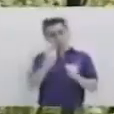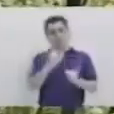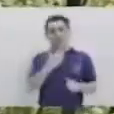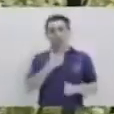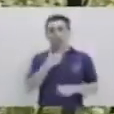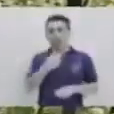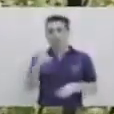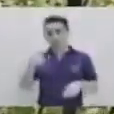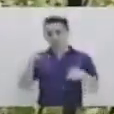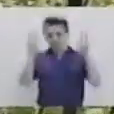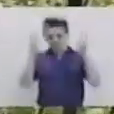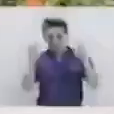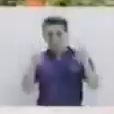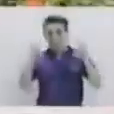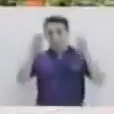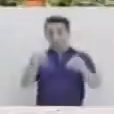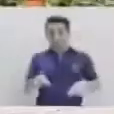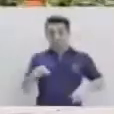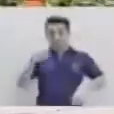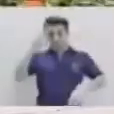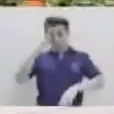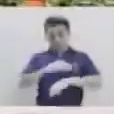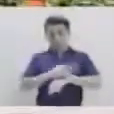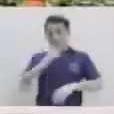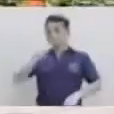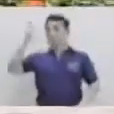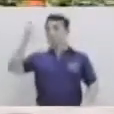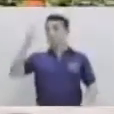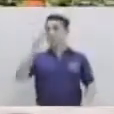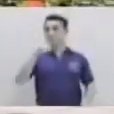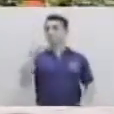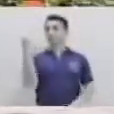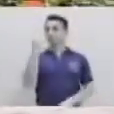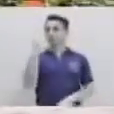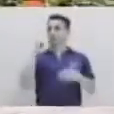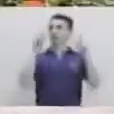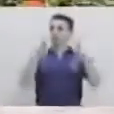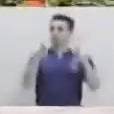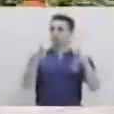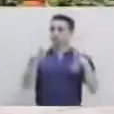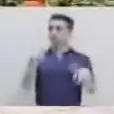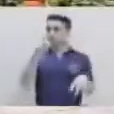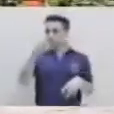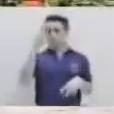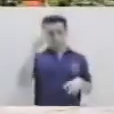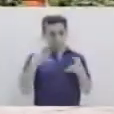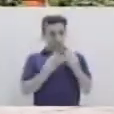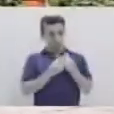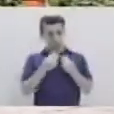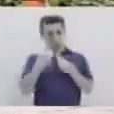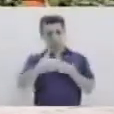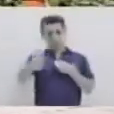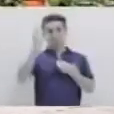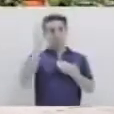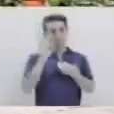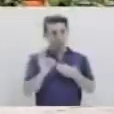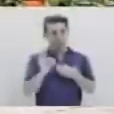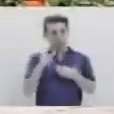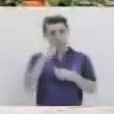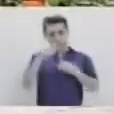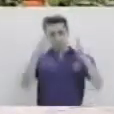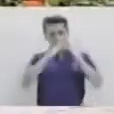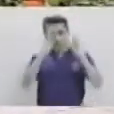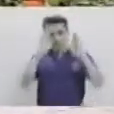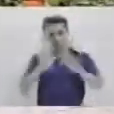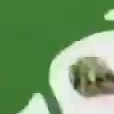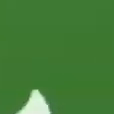del día de hoy. Recuerden que el agente de tránsito tiene prioridad sobre cualquier otra señal. Y entonces recuerden también que juntos saldremos adelante.